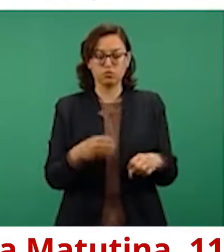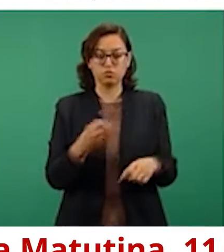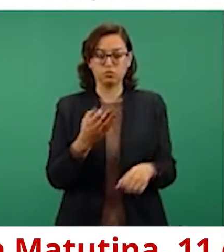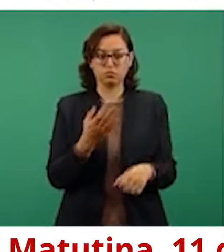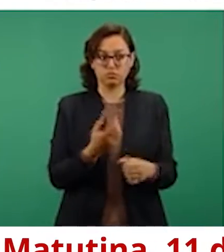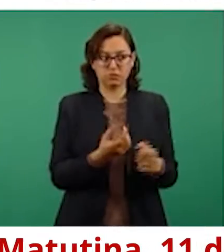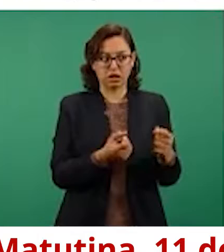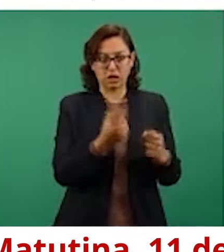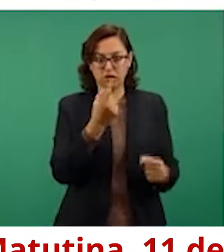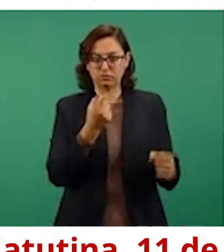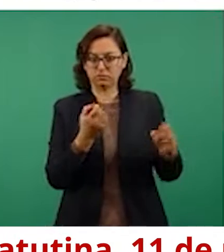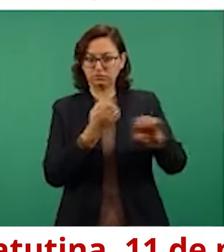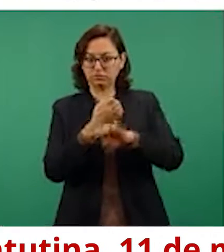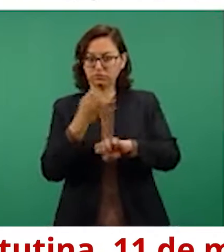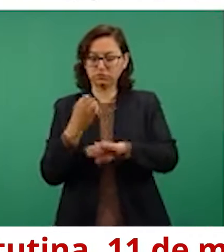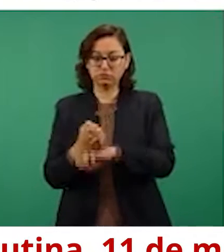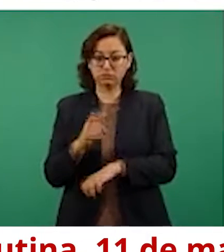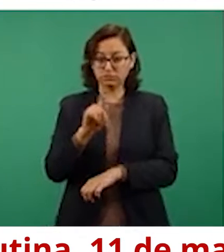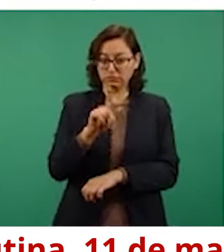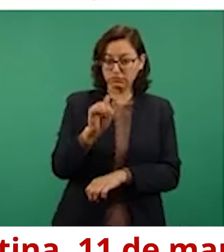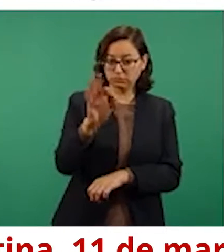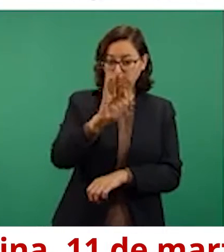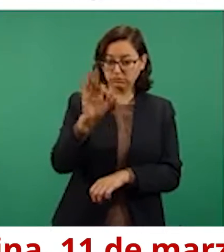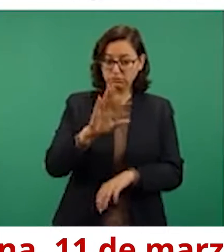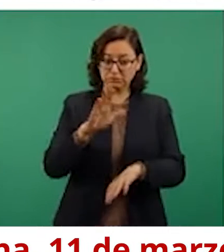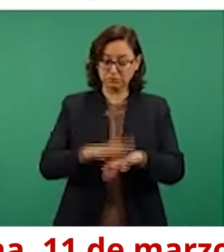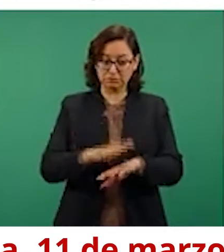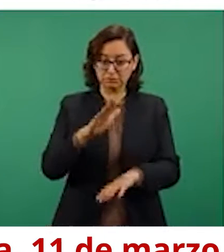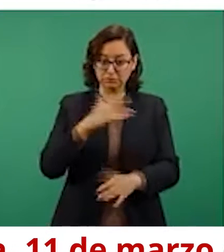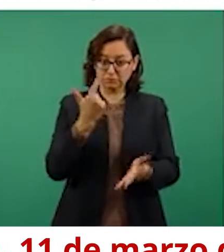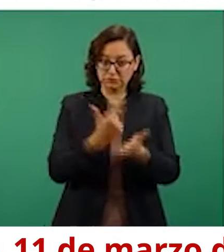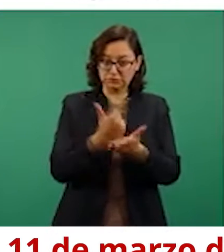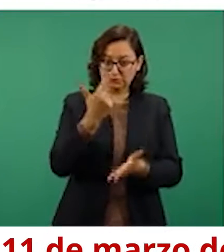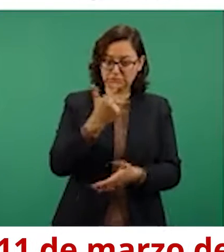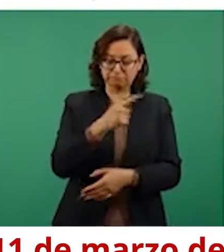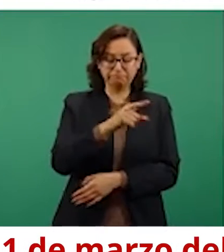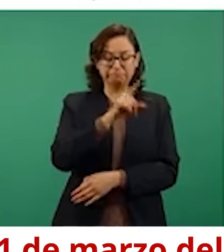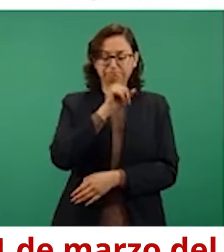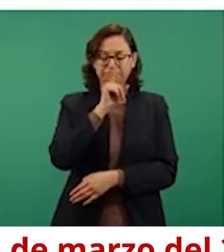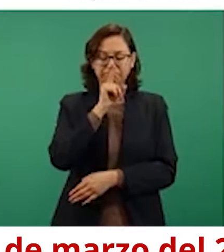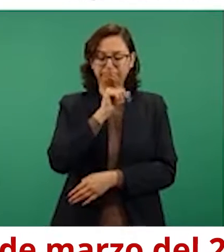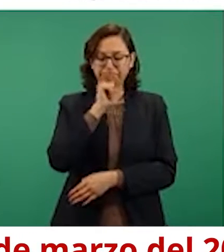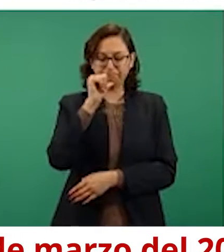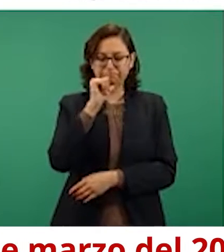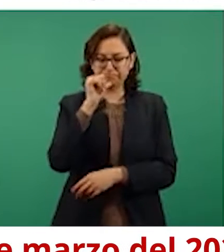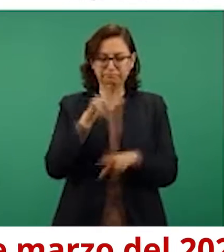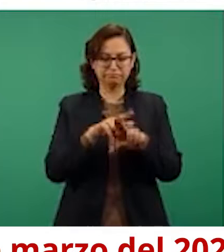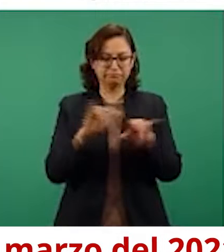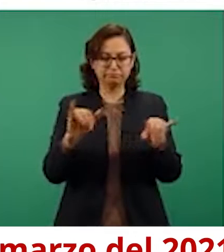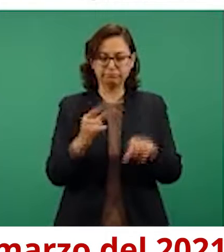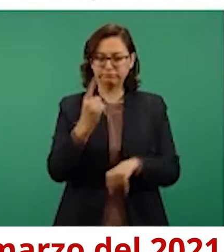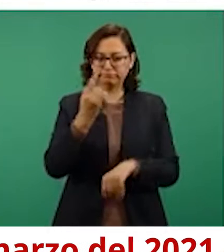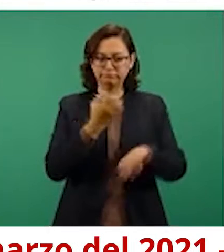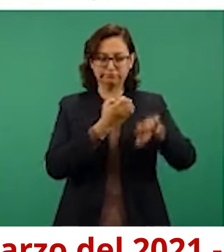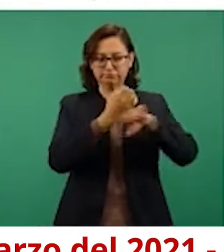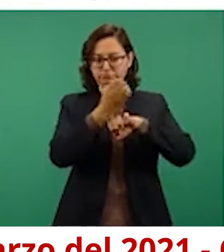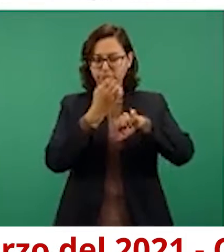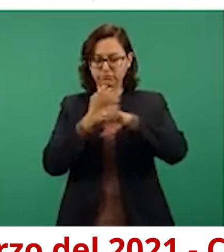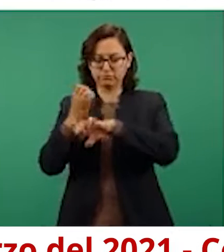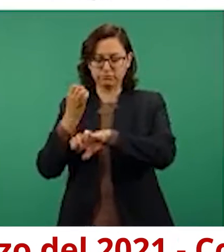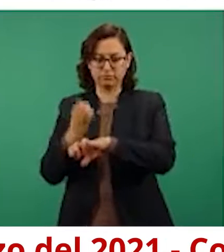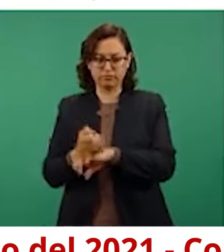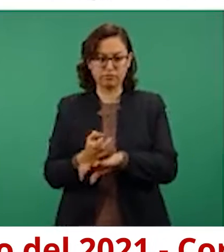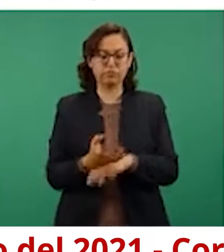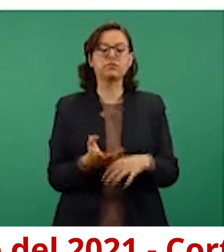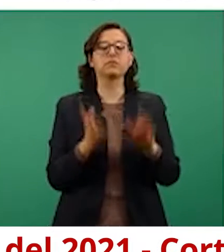crítica de gran riesgo en la necesidad de camas. Este es un objetivo que ya con mayor experiencia